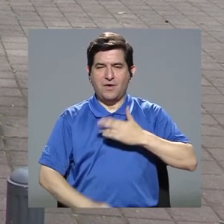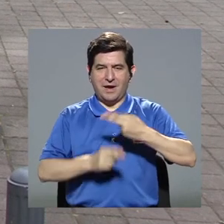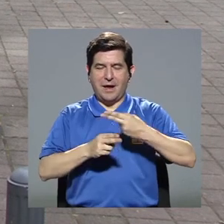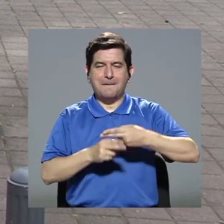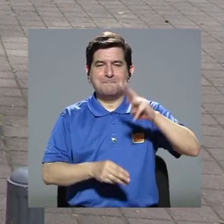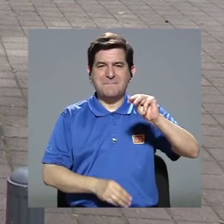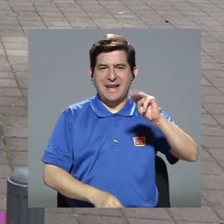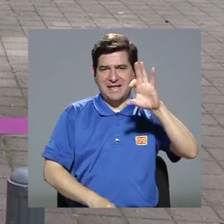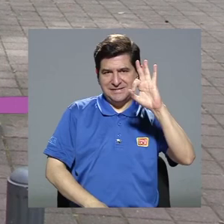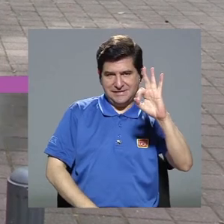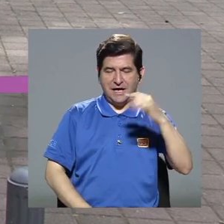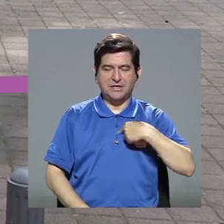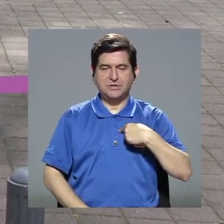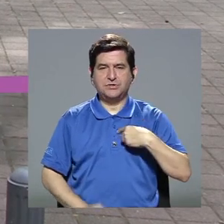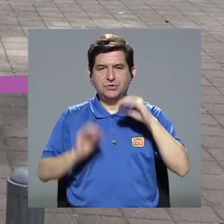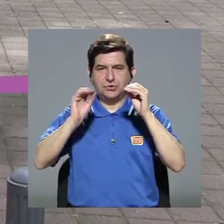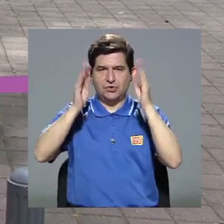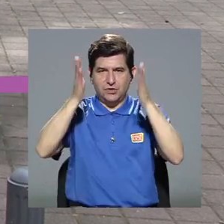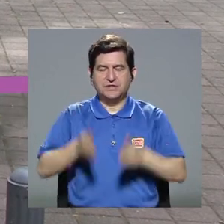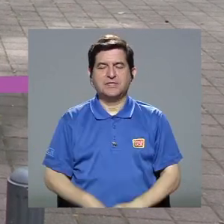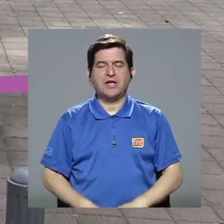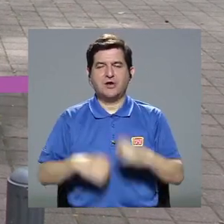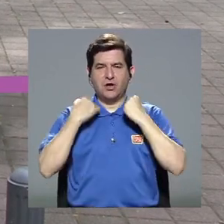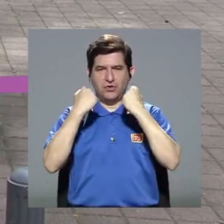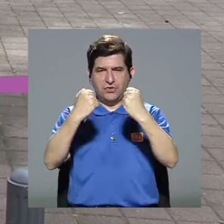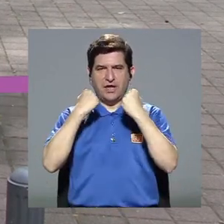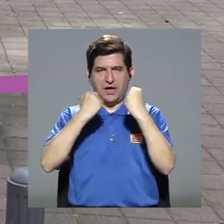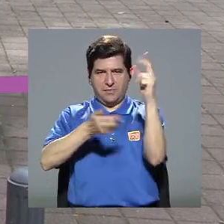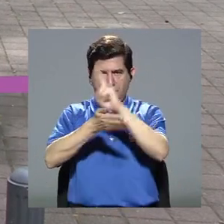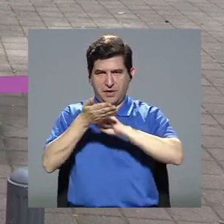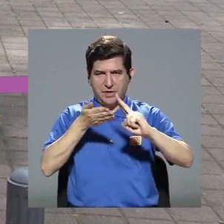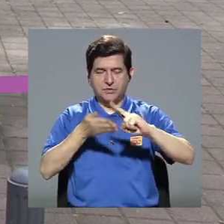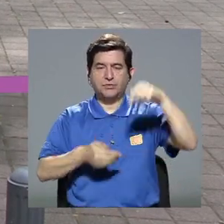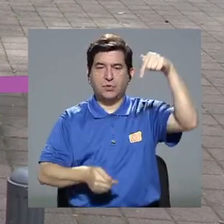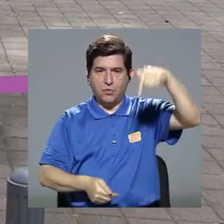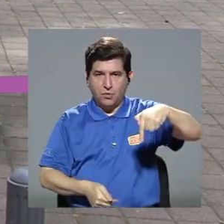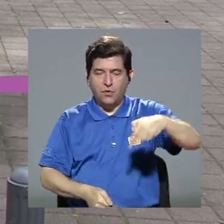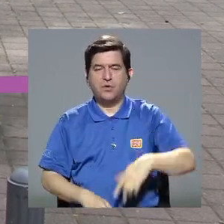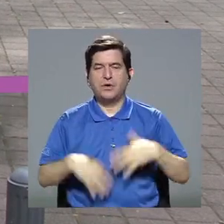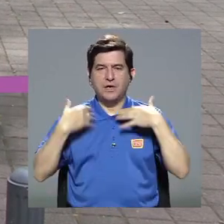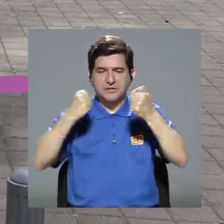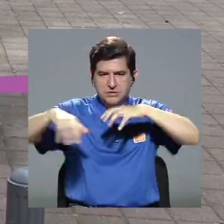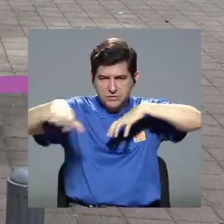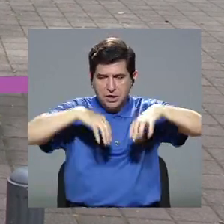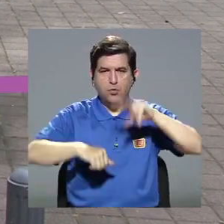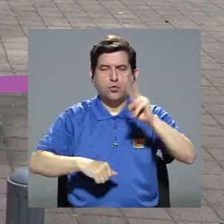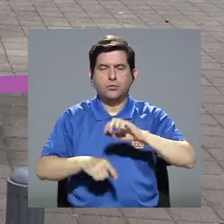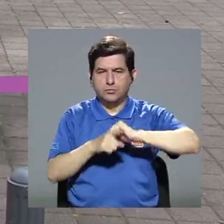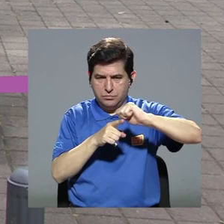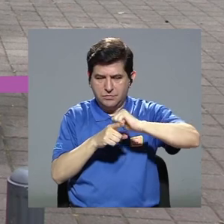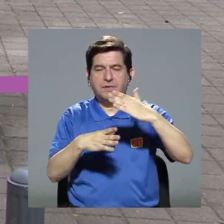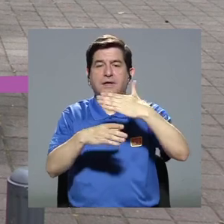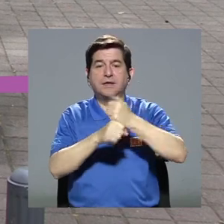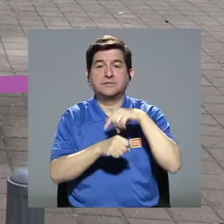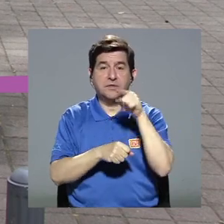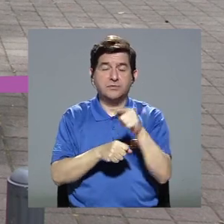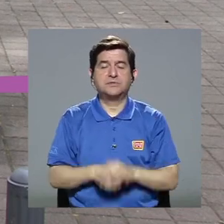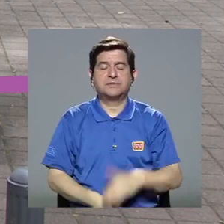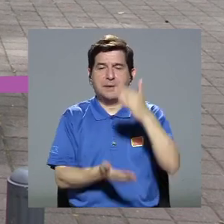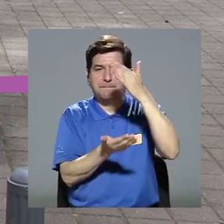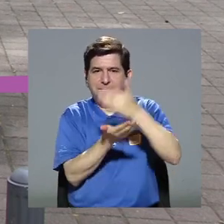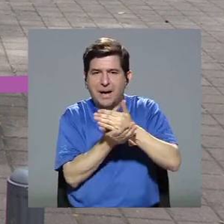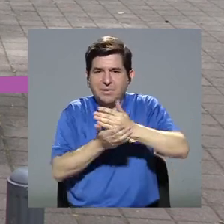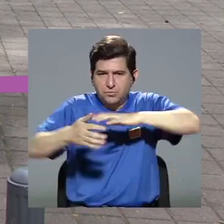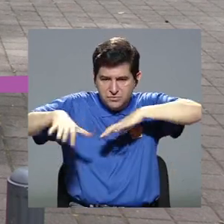Hola, mi nombre es Melissa Fernández, soy inspectora de gimnasio universitario y hoy en Salud en Movimiento les vamos a mostrar dos ejercicios que pueden realizar